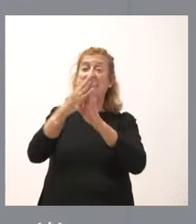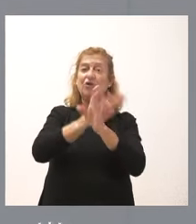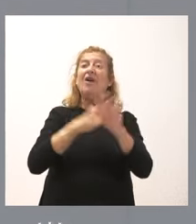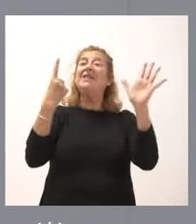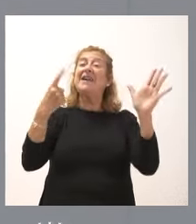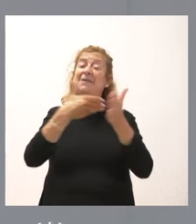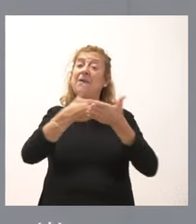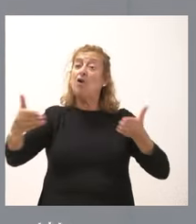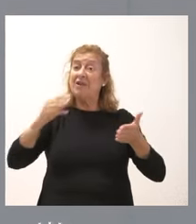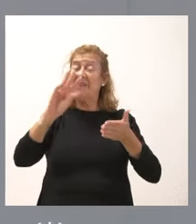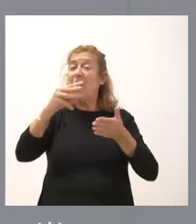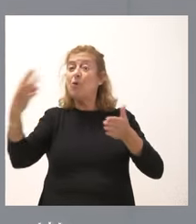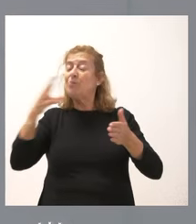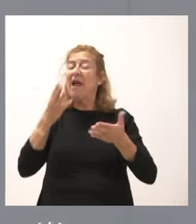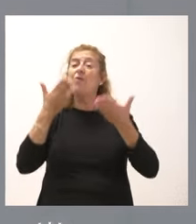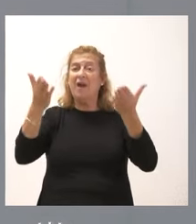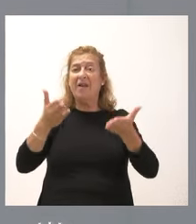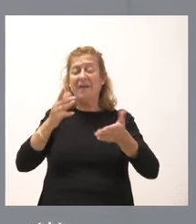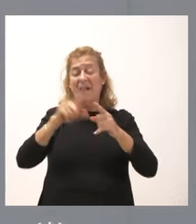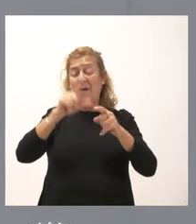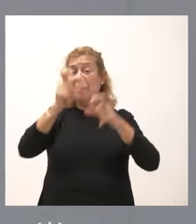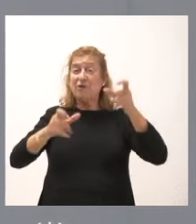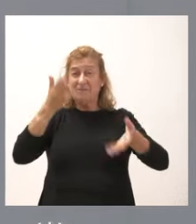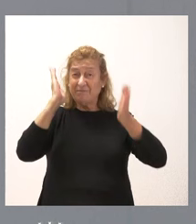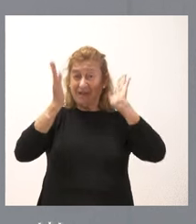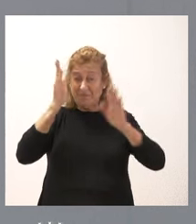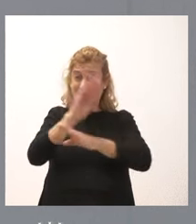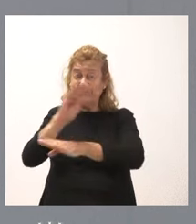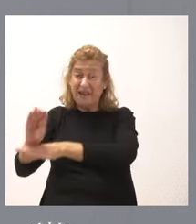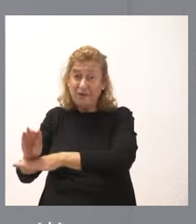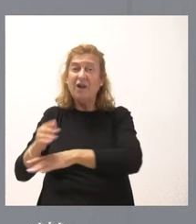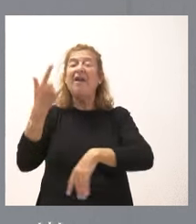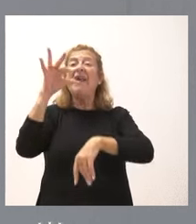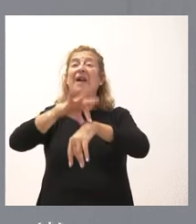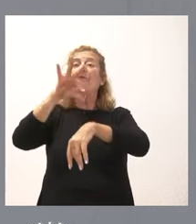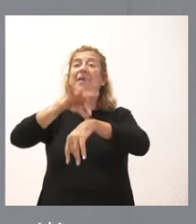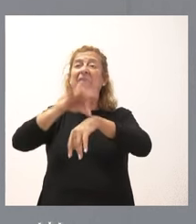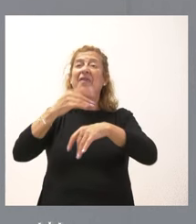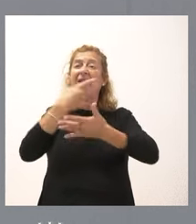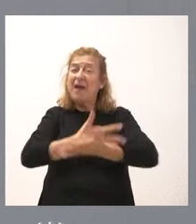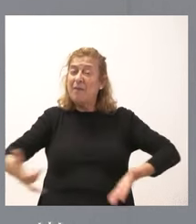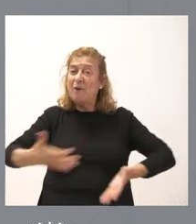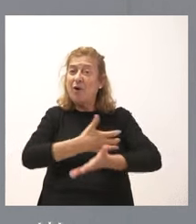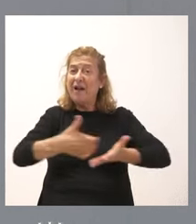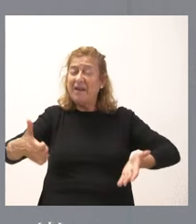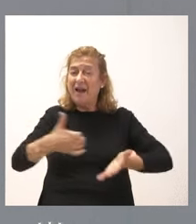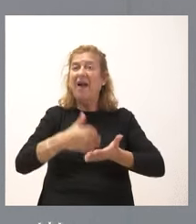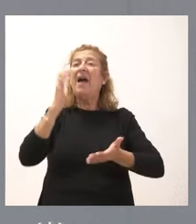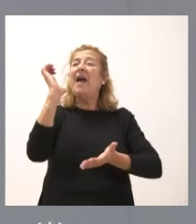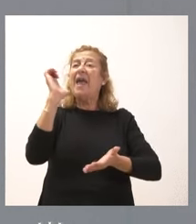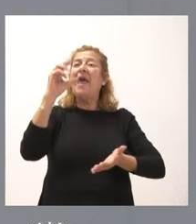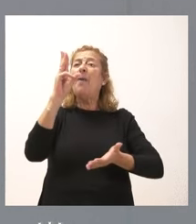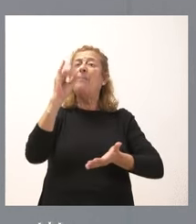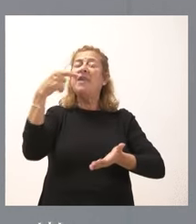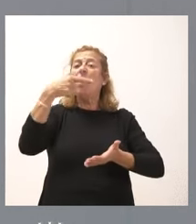millones de euros para ayudar a los ganaderos en el caso de la enfermedad hemorrágica epizootica. Este es un